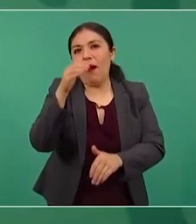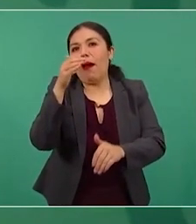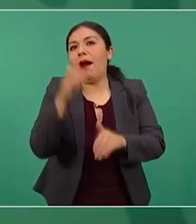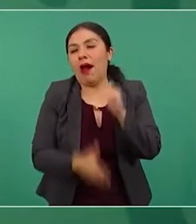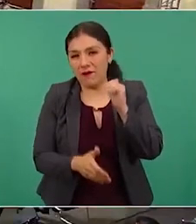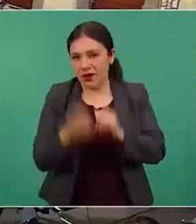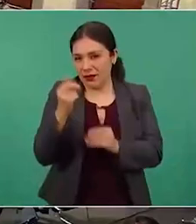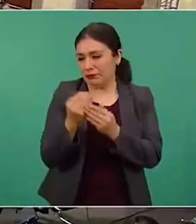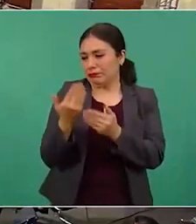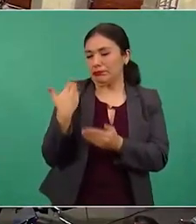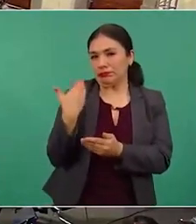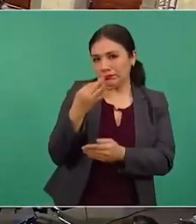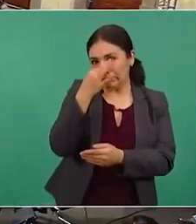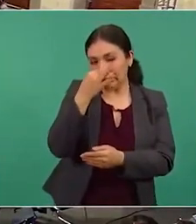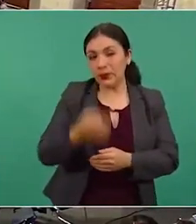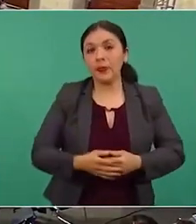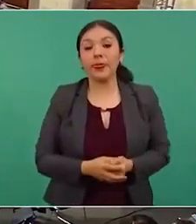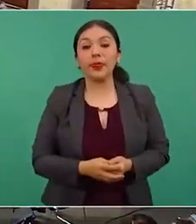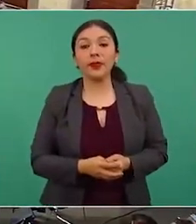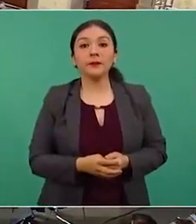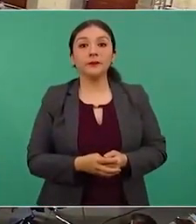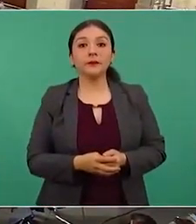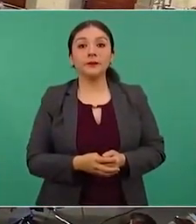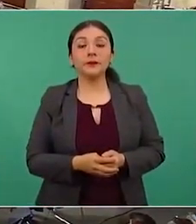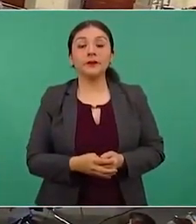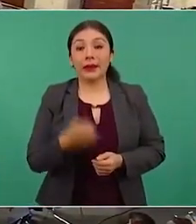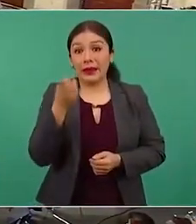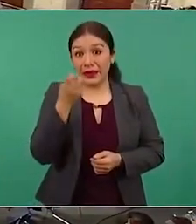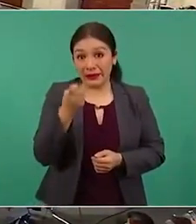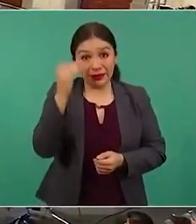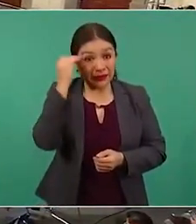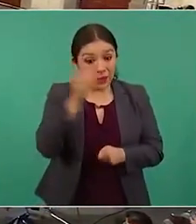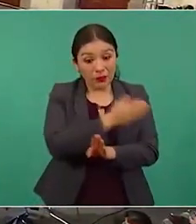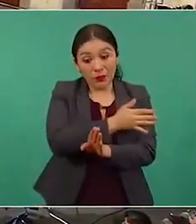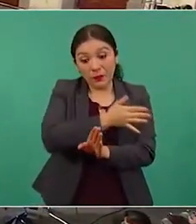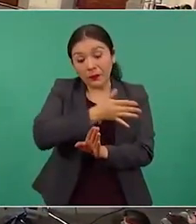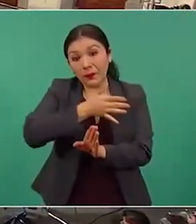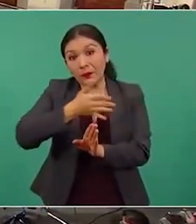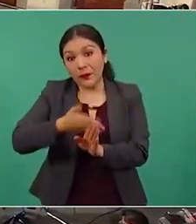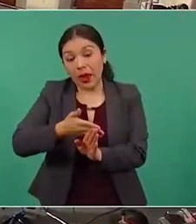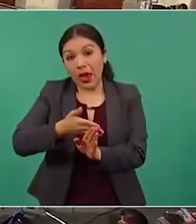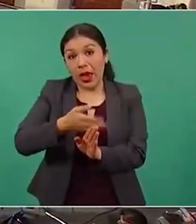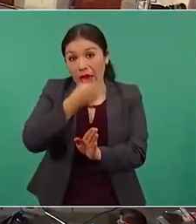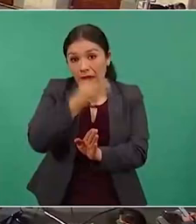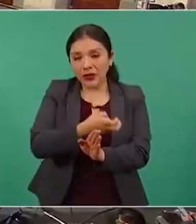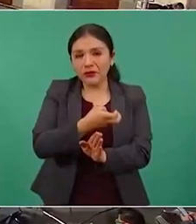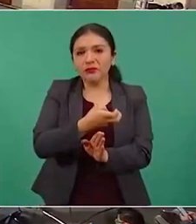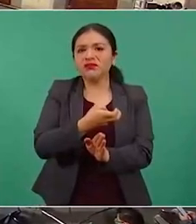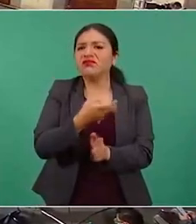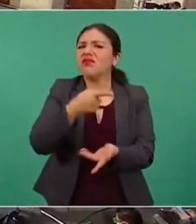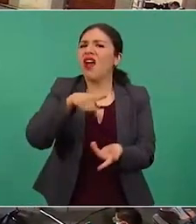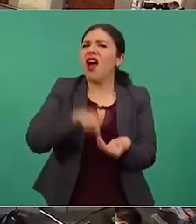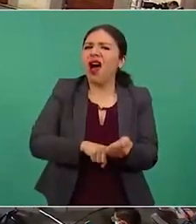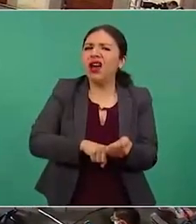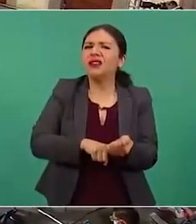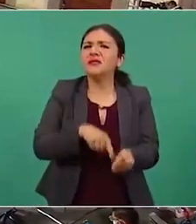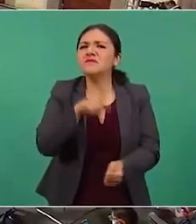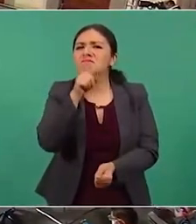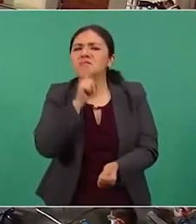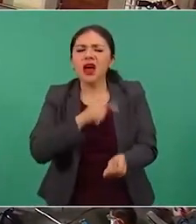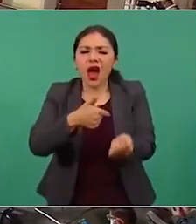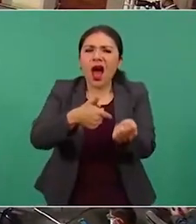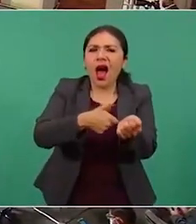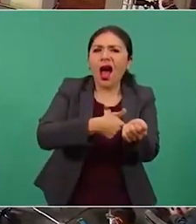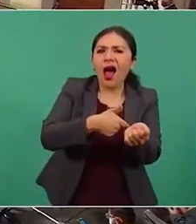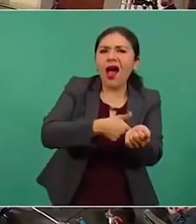se ocultó el